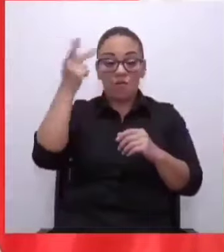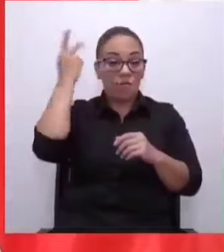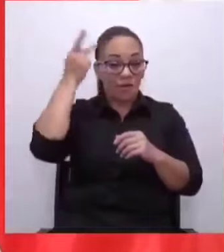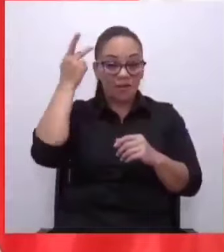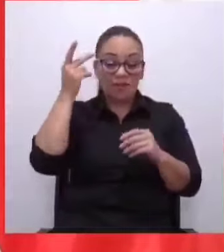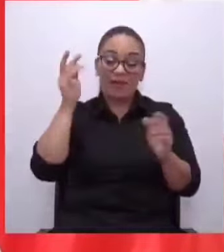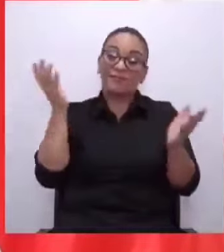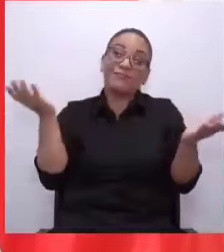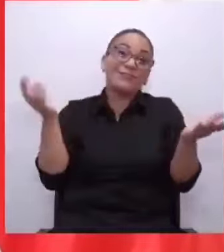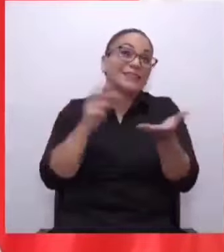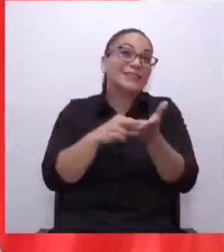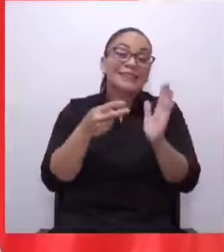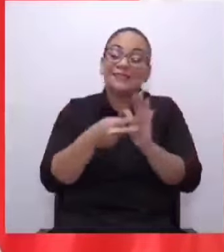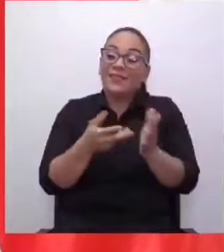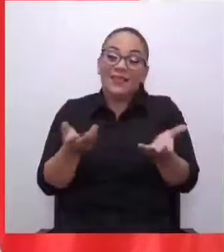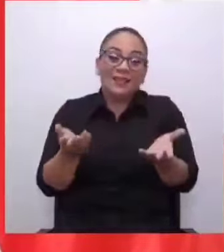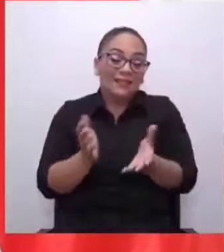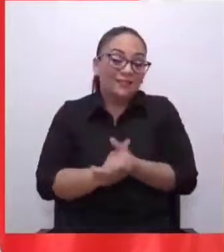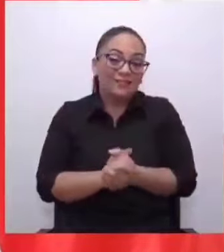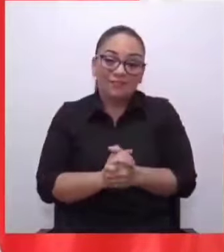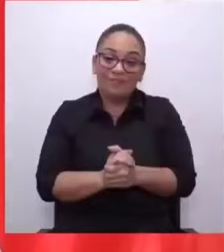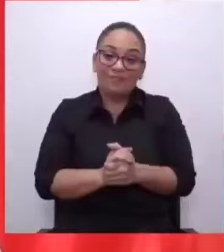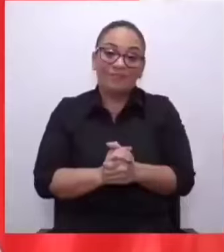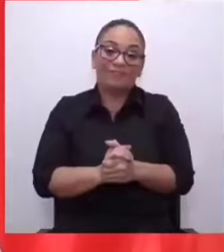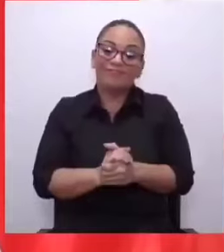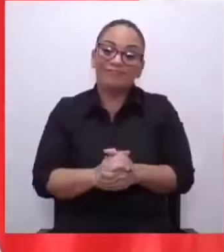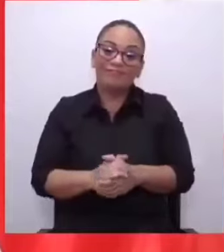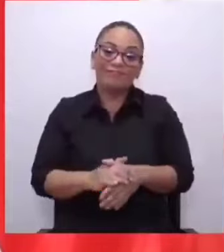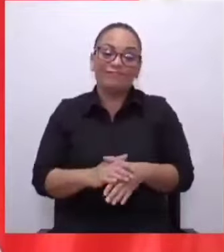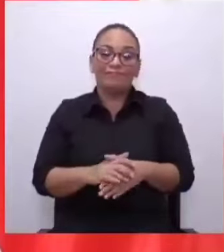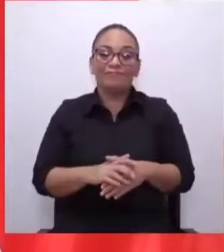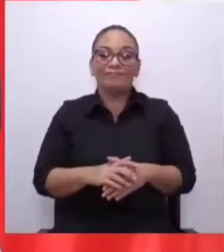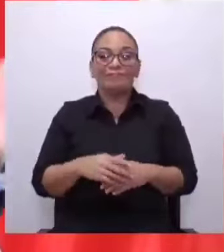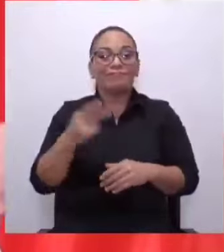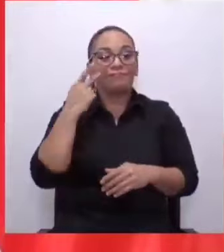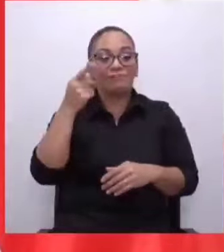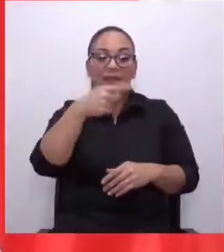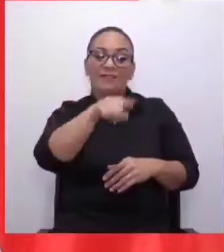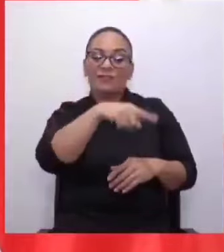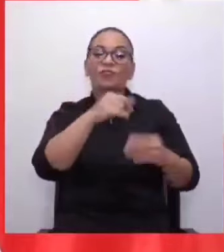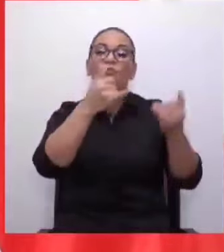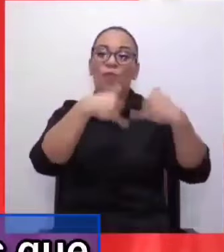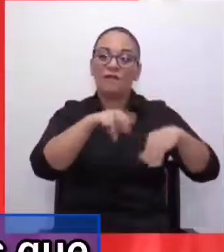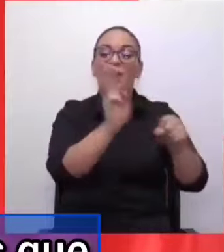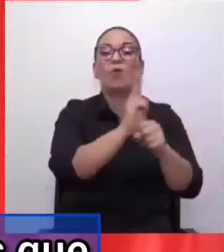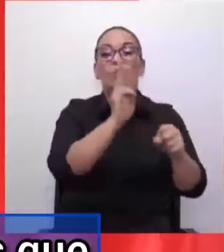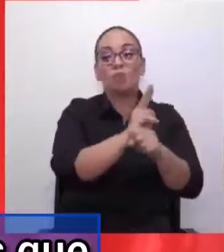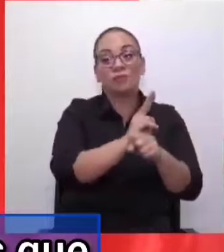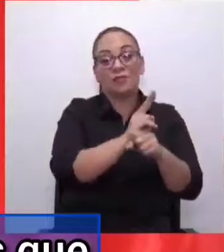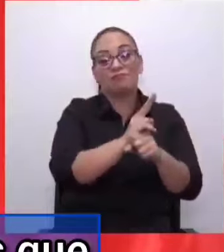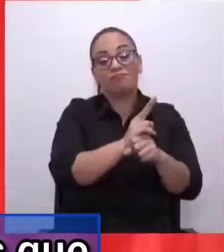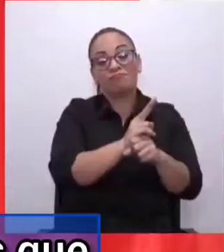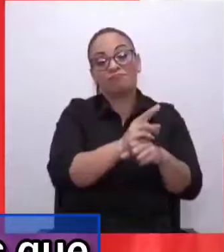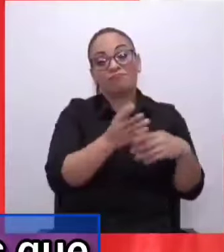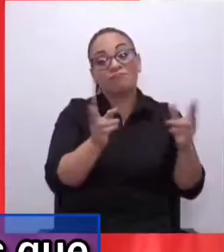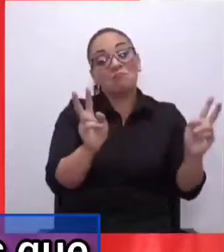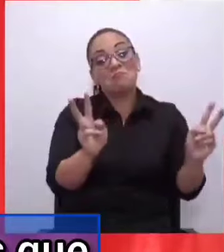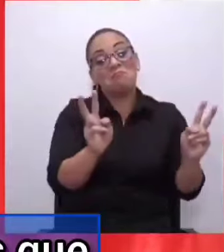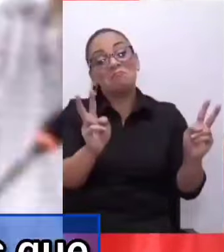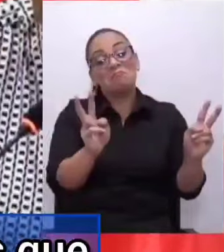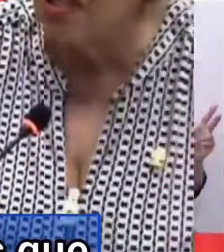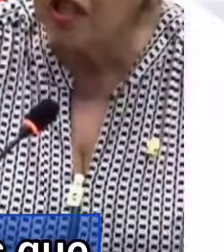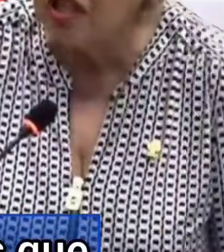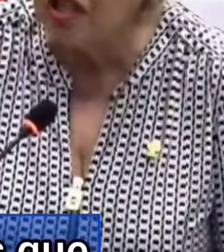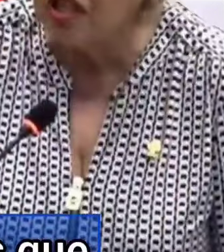vivo, coleando, muy sano y muy fuerte. Y ojalá, la que le